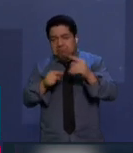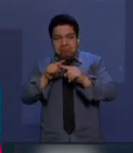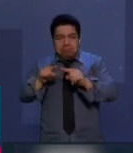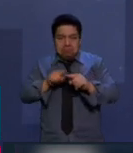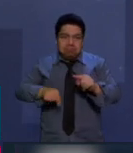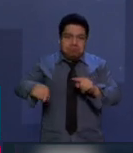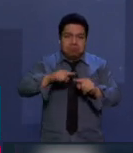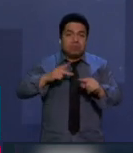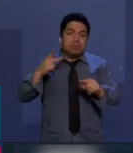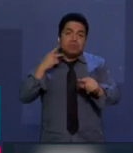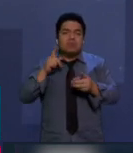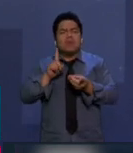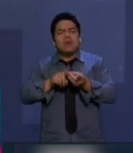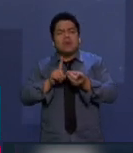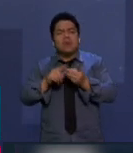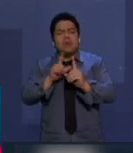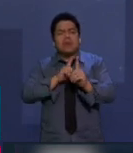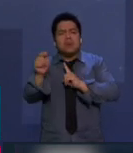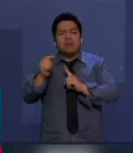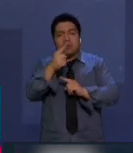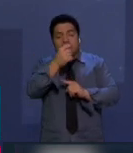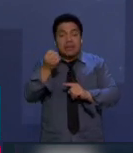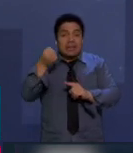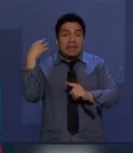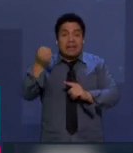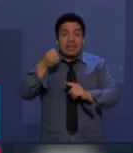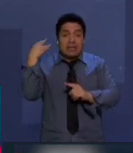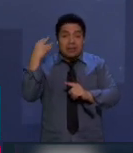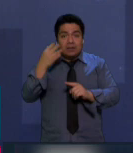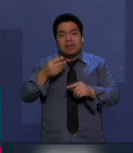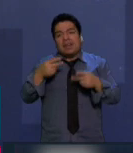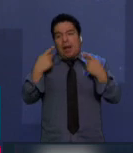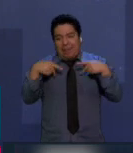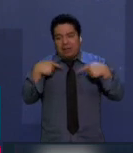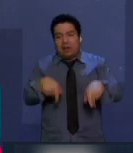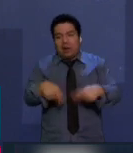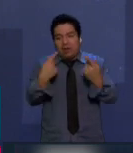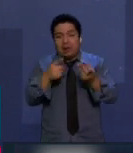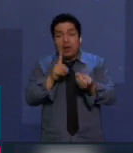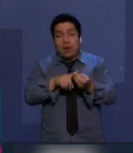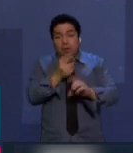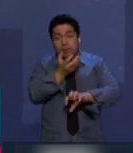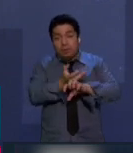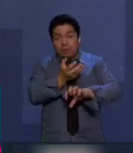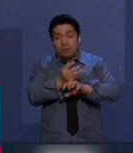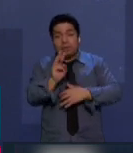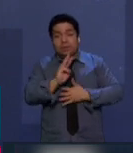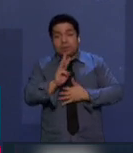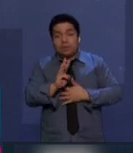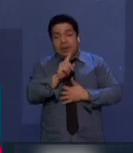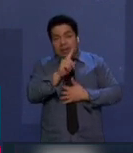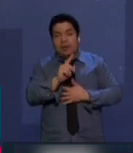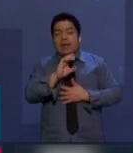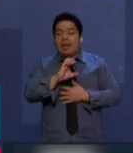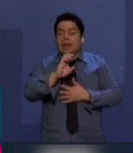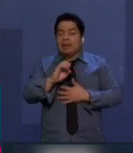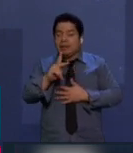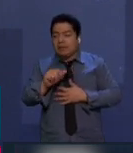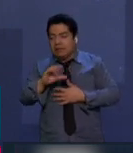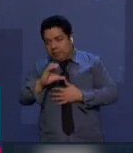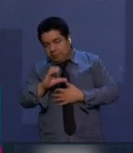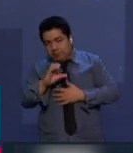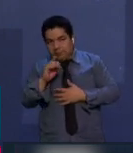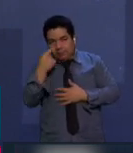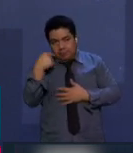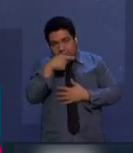entidades, acudieron a una conferencia sobre la trata de personas organizada en Washington por la CEPAC, la Conferencia de Acción Política